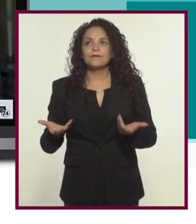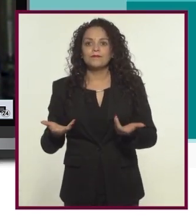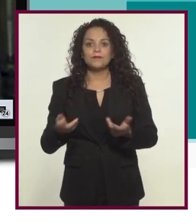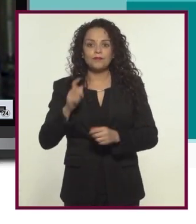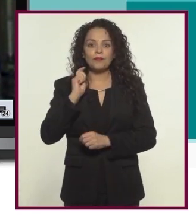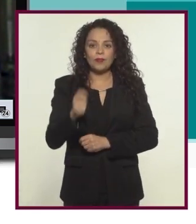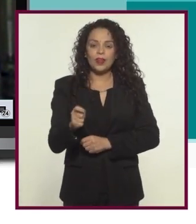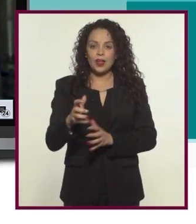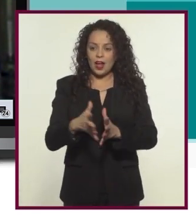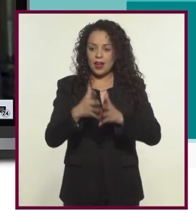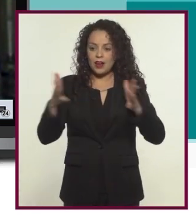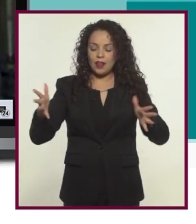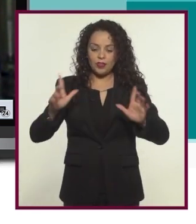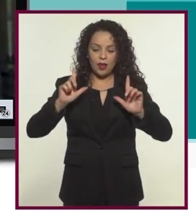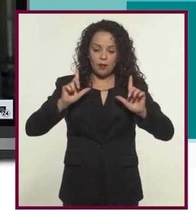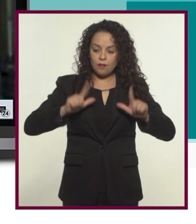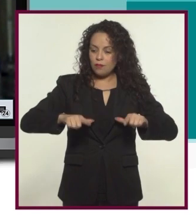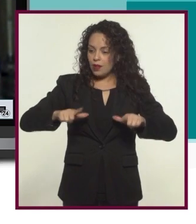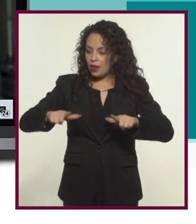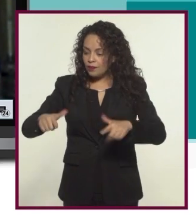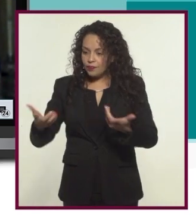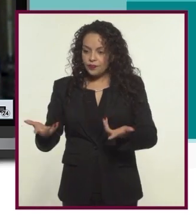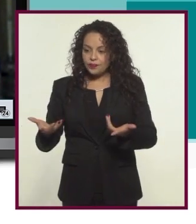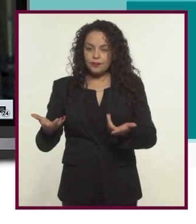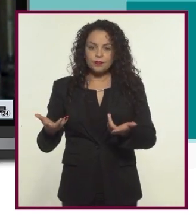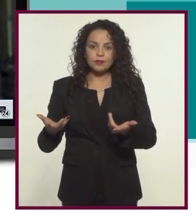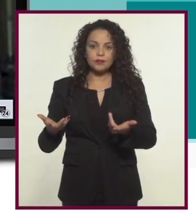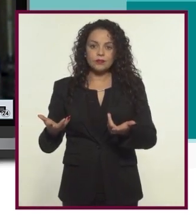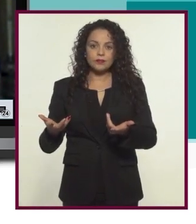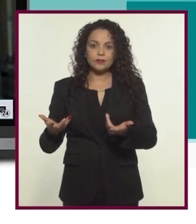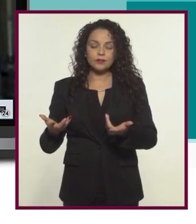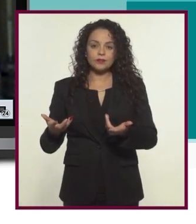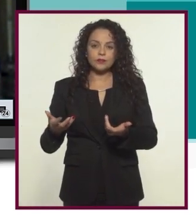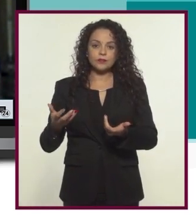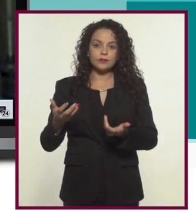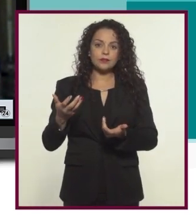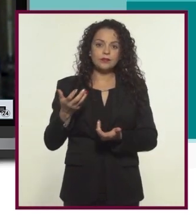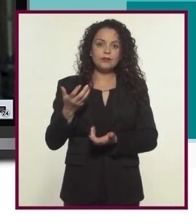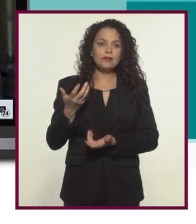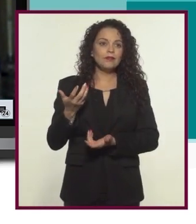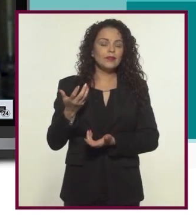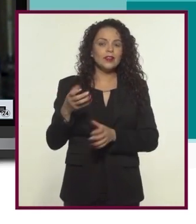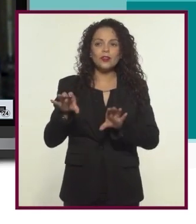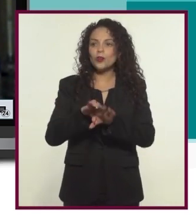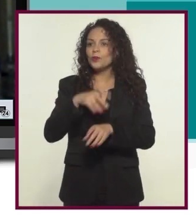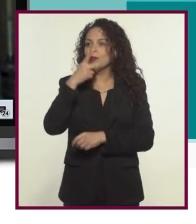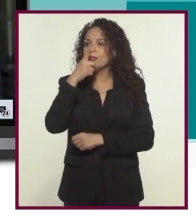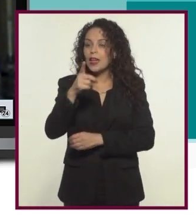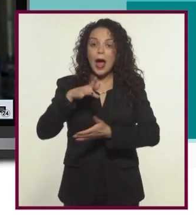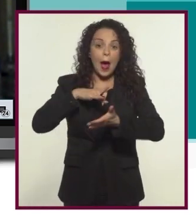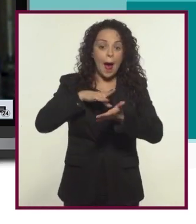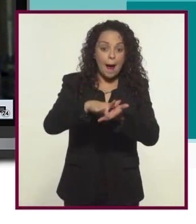incluso en las plataformas grandes que ellos están incluso